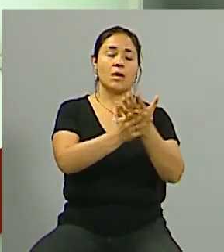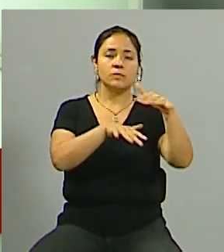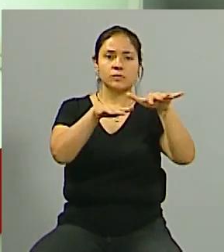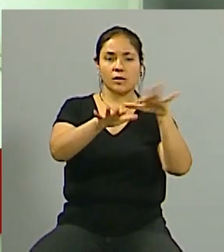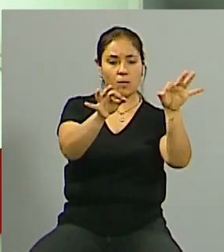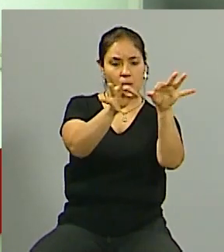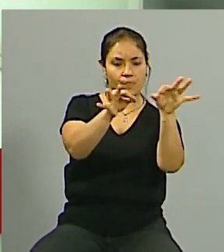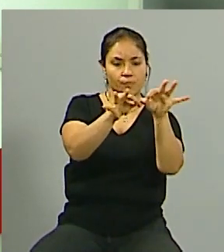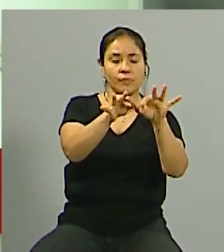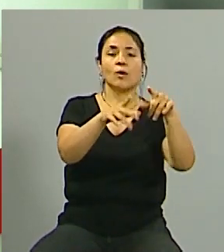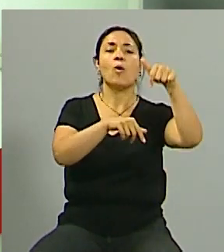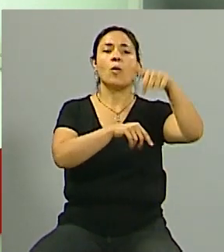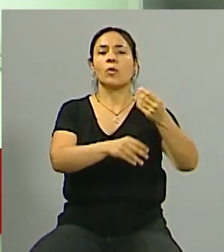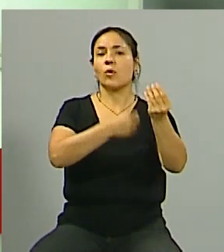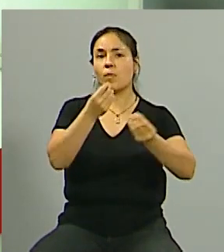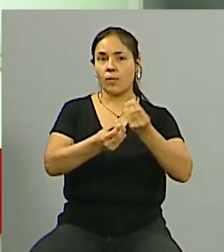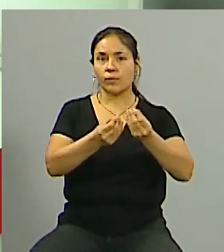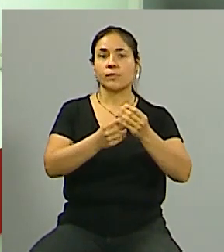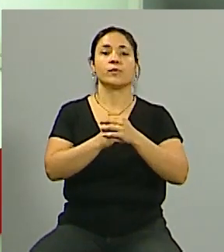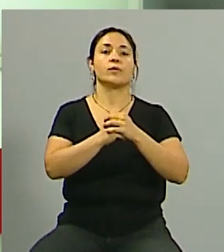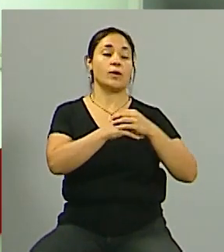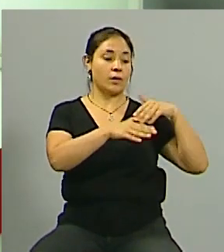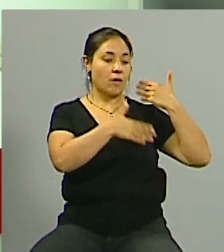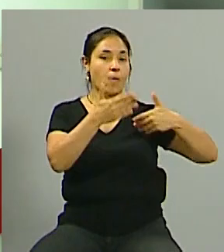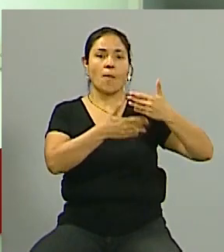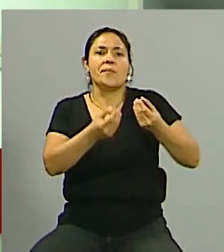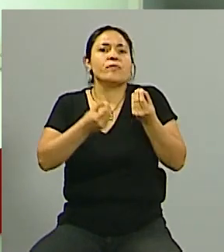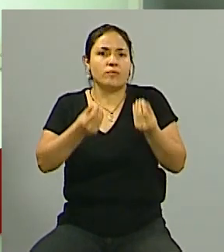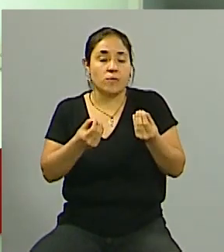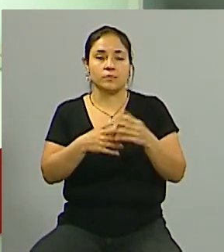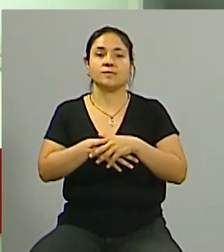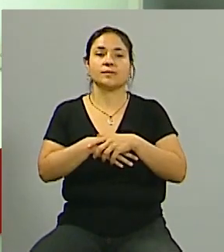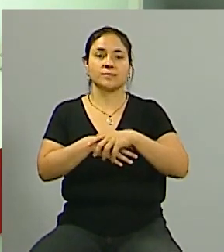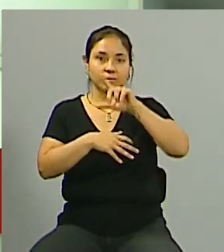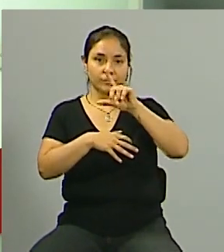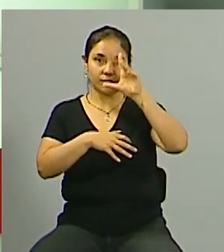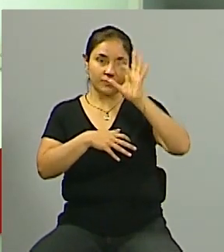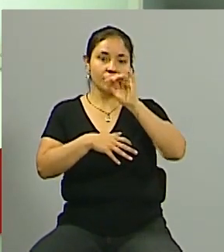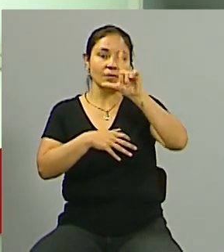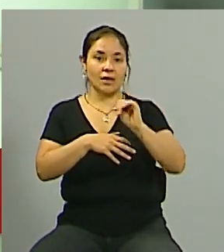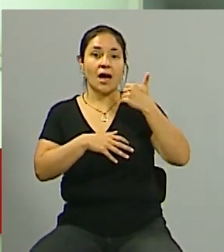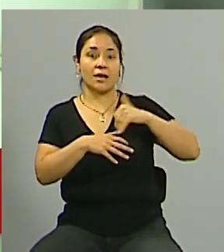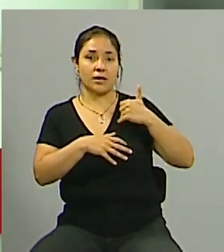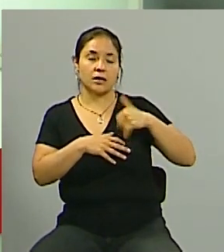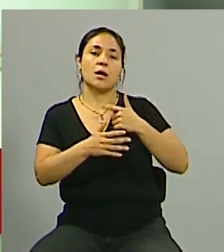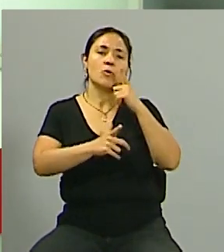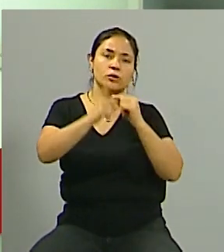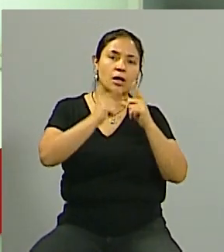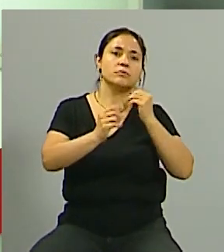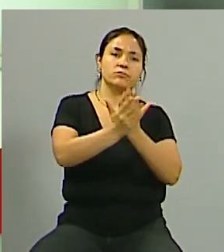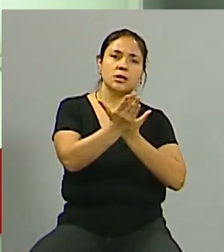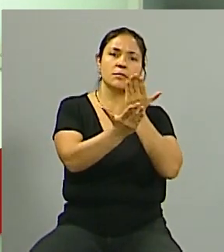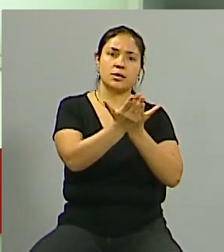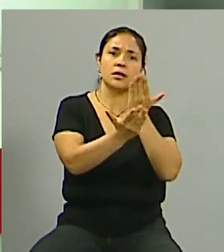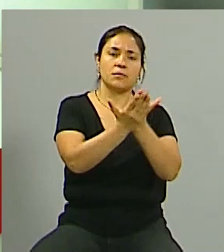Malvinas en la actualidad? ¿Qué avances hubo? Sabemos que el reclamo argentino ha recibido el apoyo a través de una